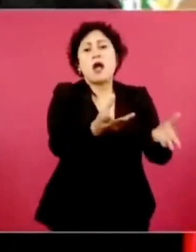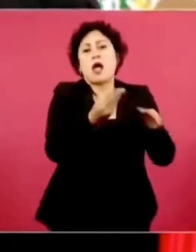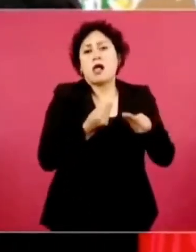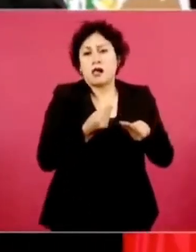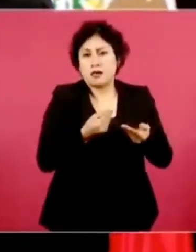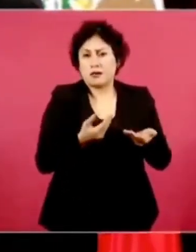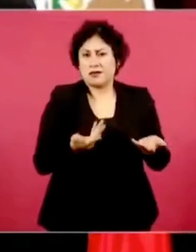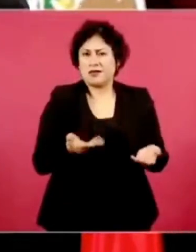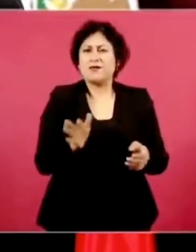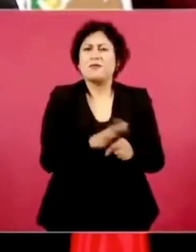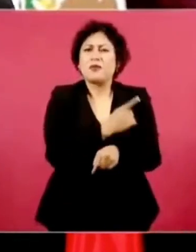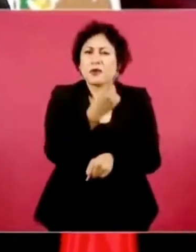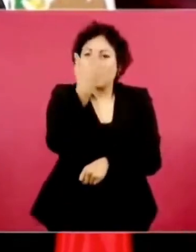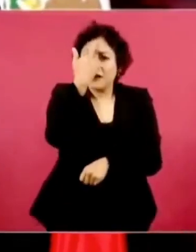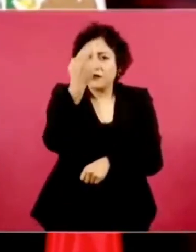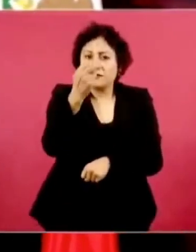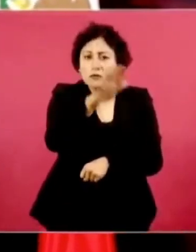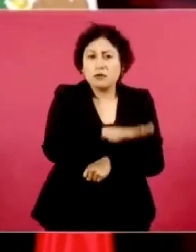jóvenes,